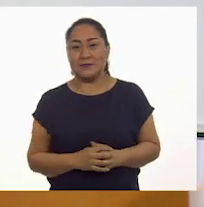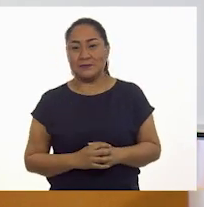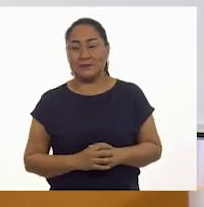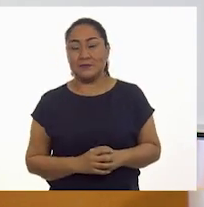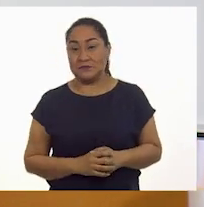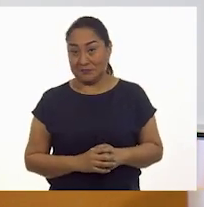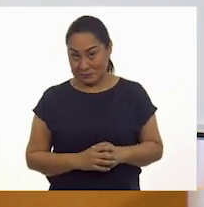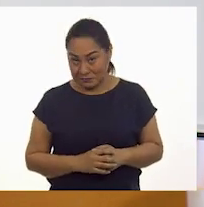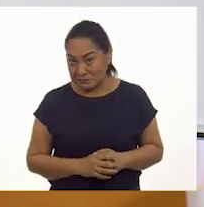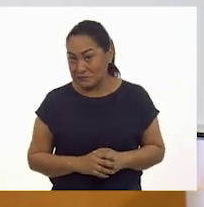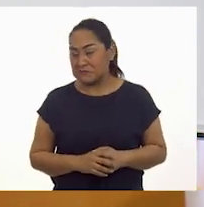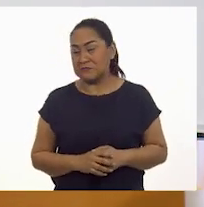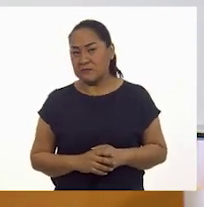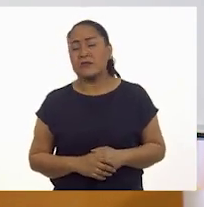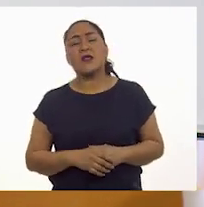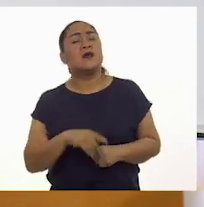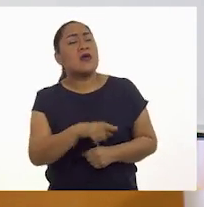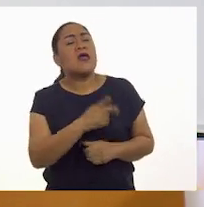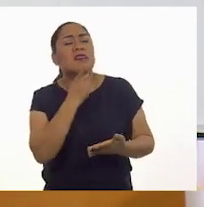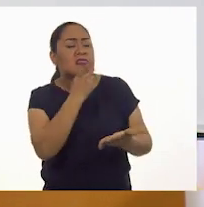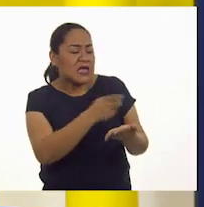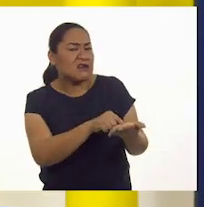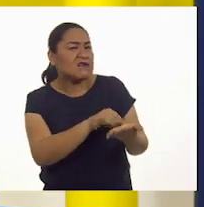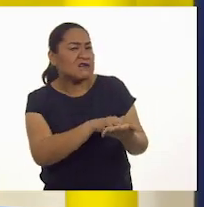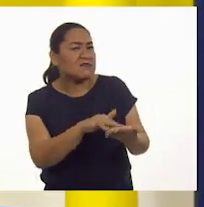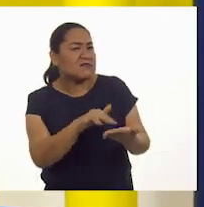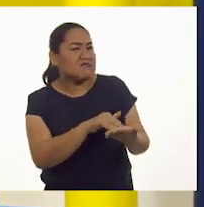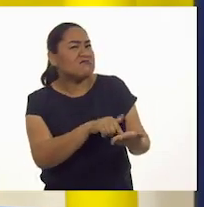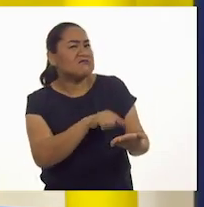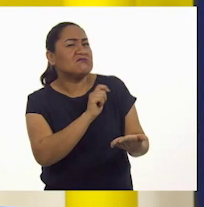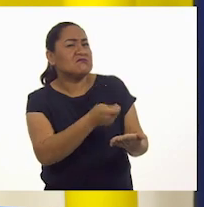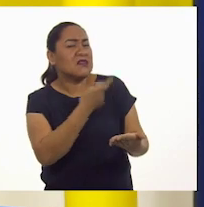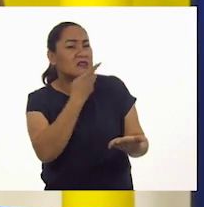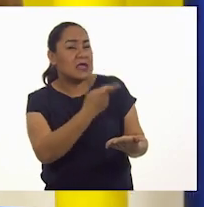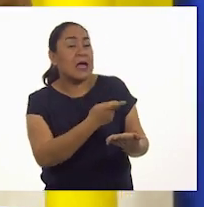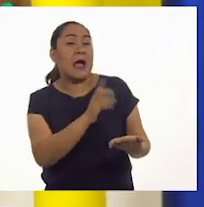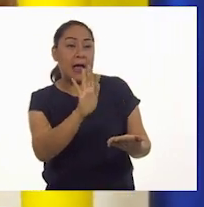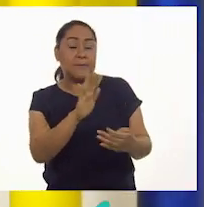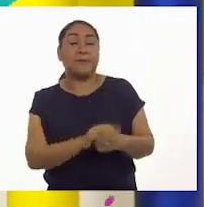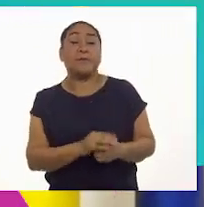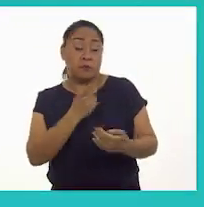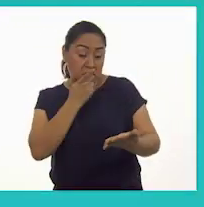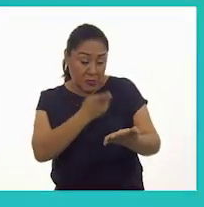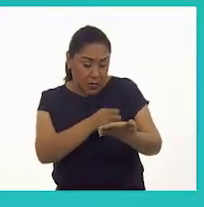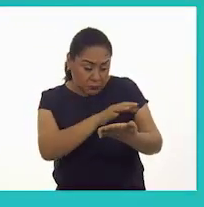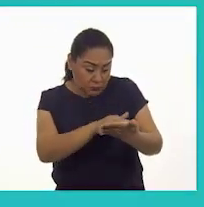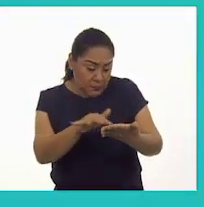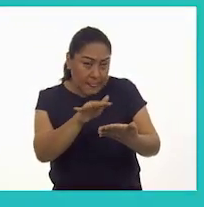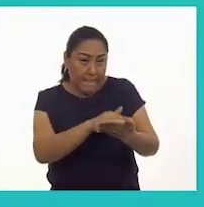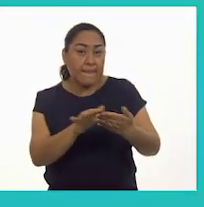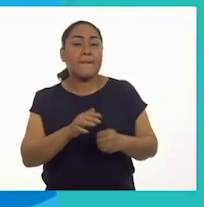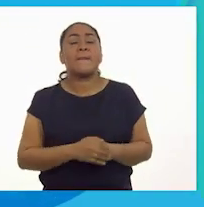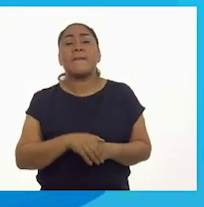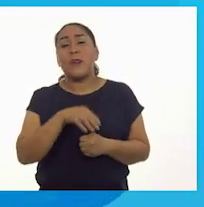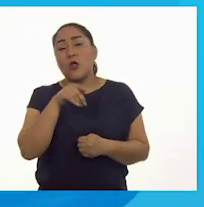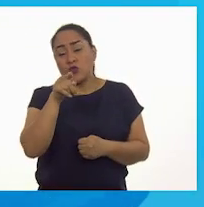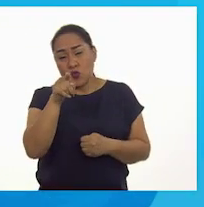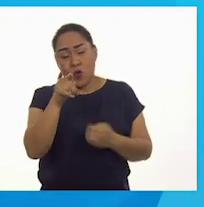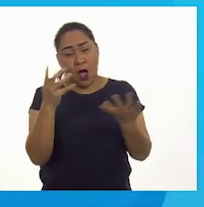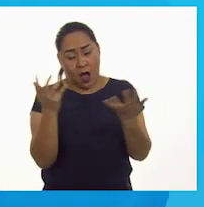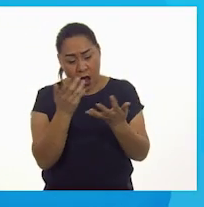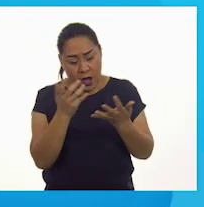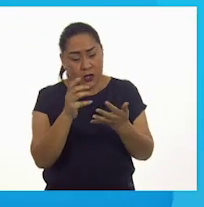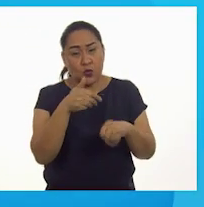Cierto. Y nos pide... ¿Qué nos pide? Ahí, las instrucciones son... Escribe en los